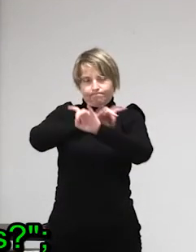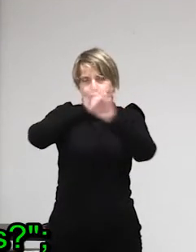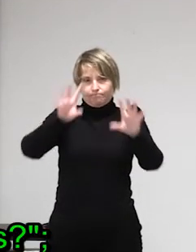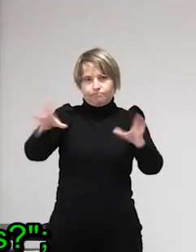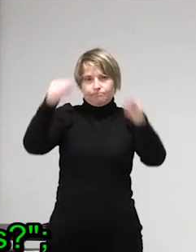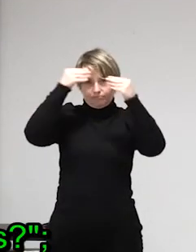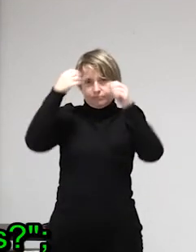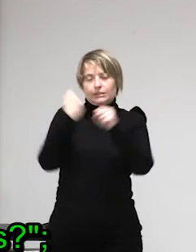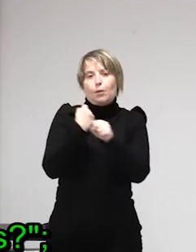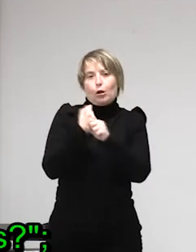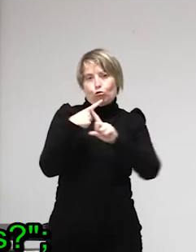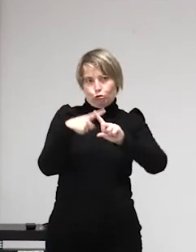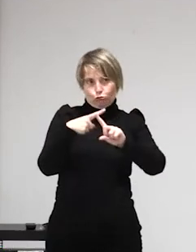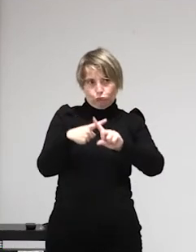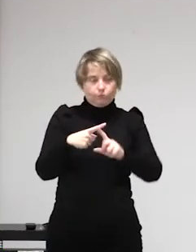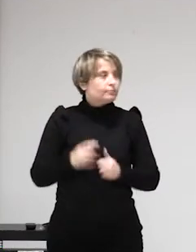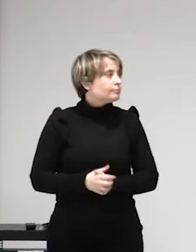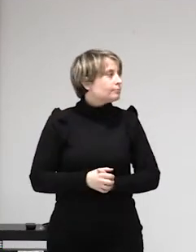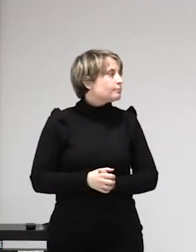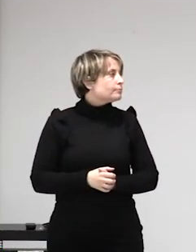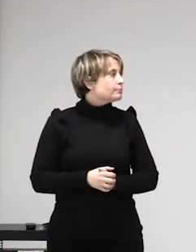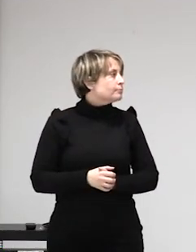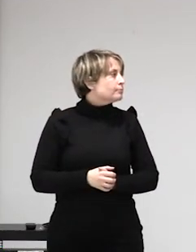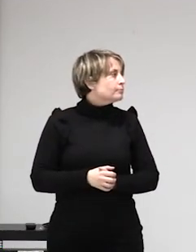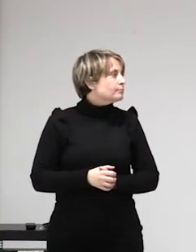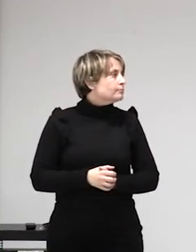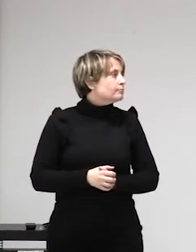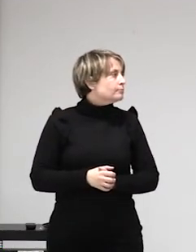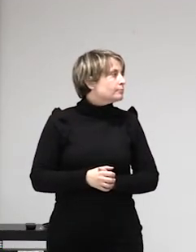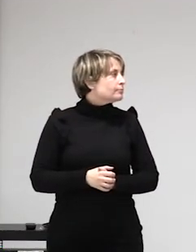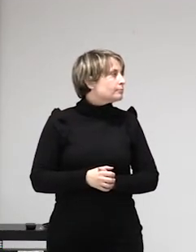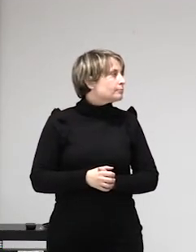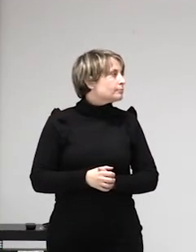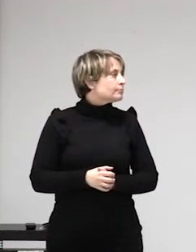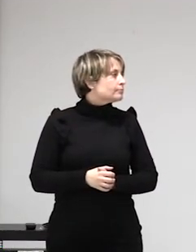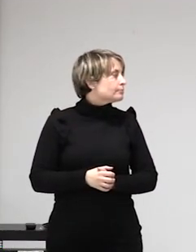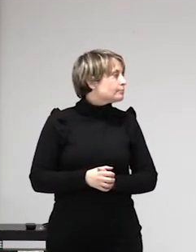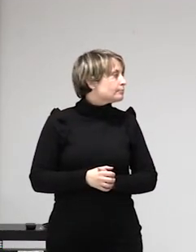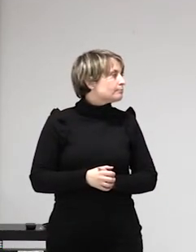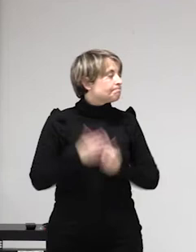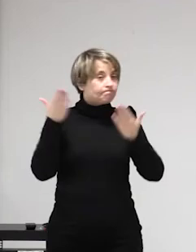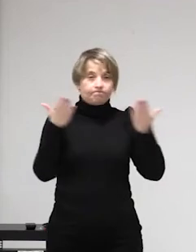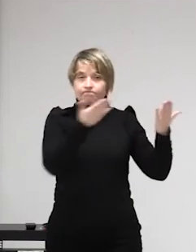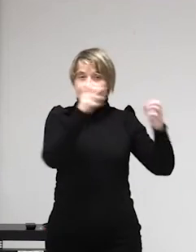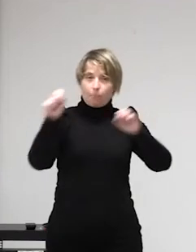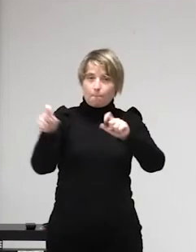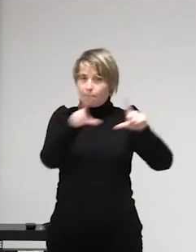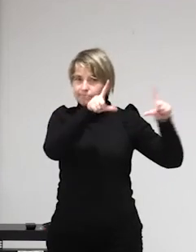prostitución fuera un trabajo como todos los demás? pues eso que lo ofrecerían en las oficinas de empleo